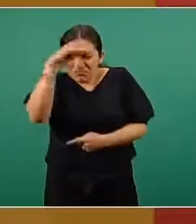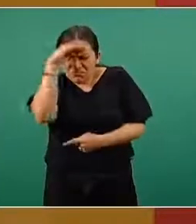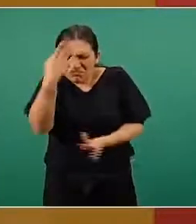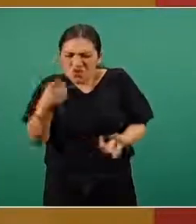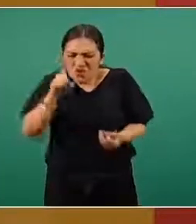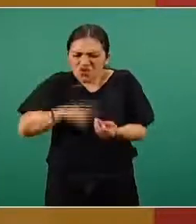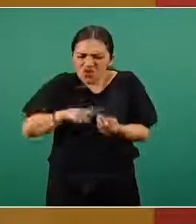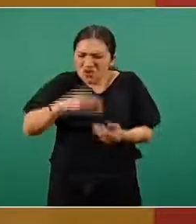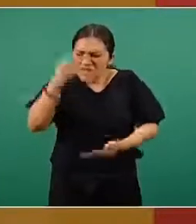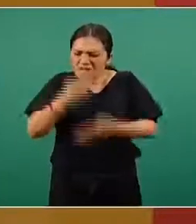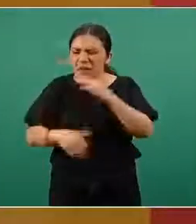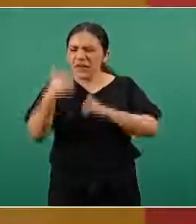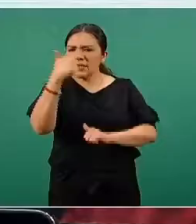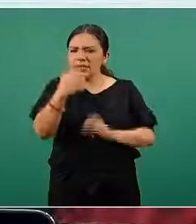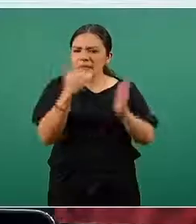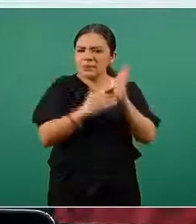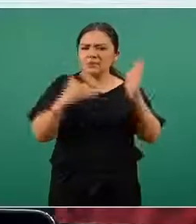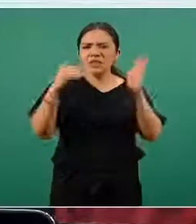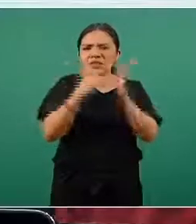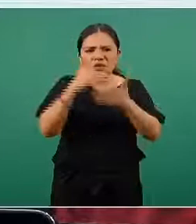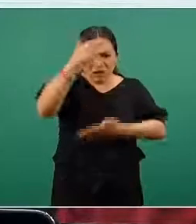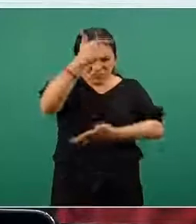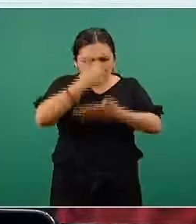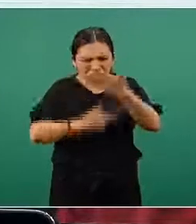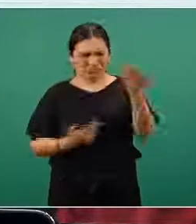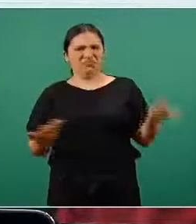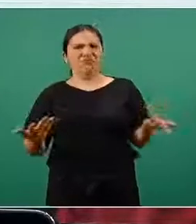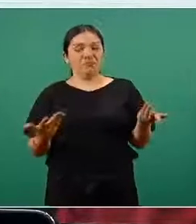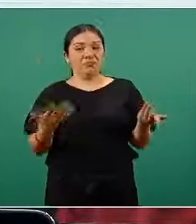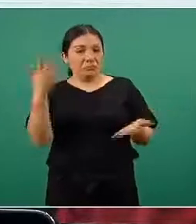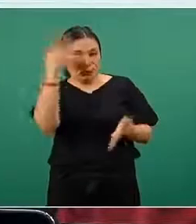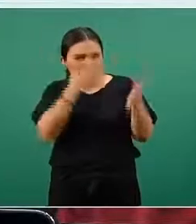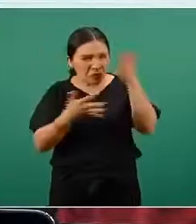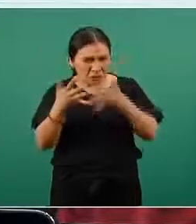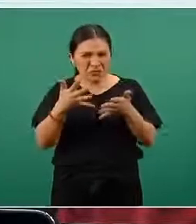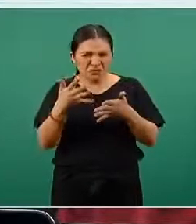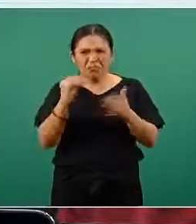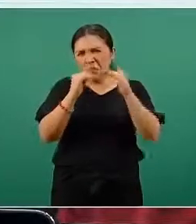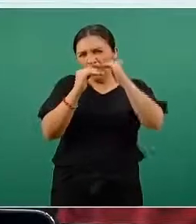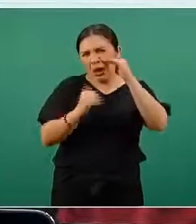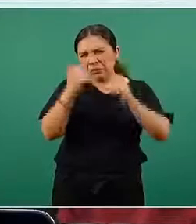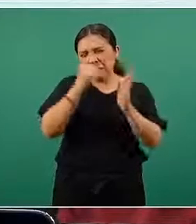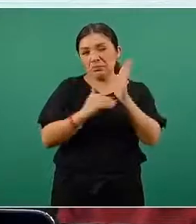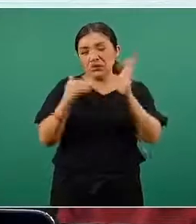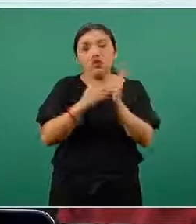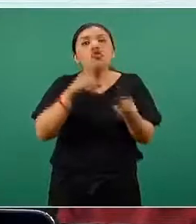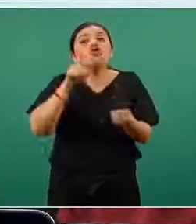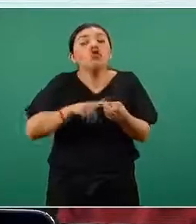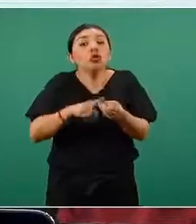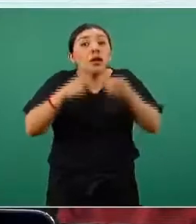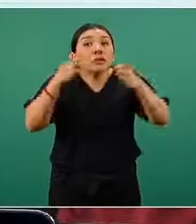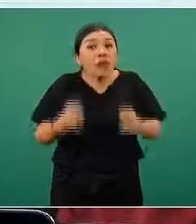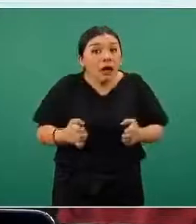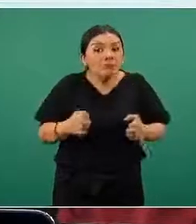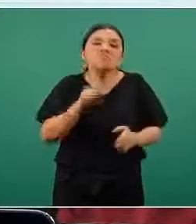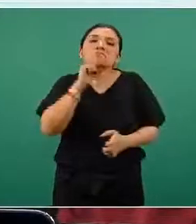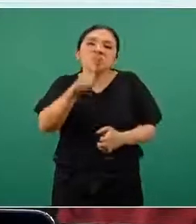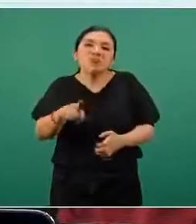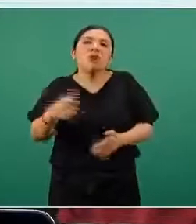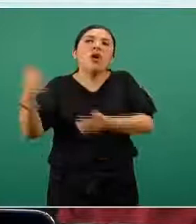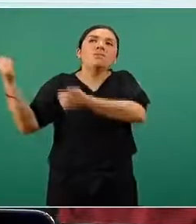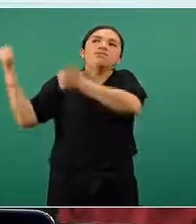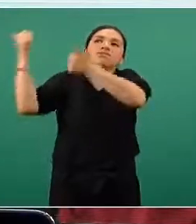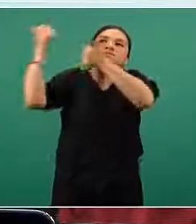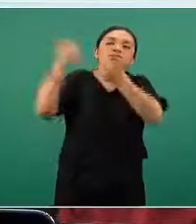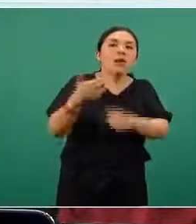las 6 millones que hacen esta diferencia, un poquito menos de 6 millones. ¿Dónde están? Están en el tránsito